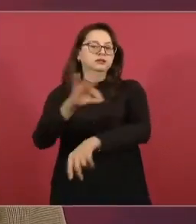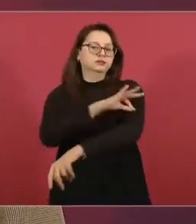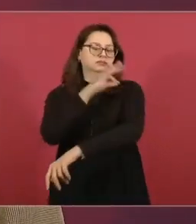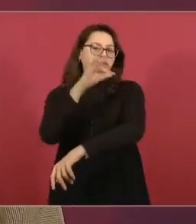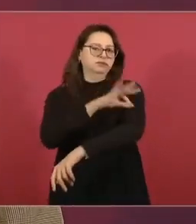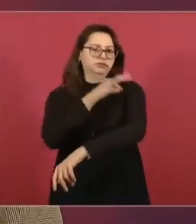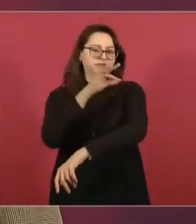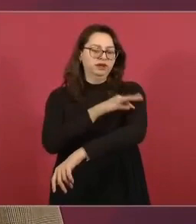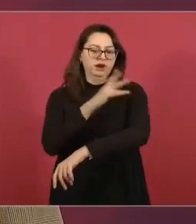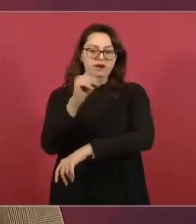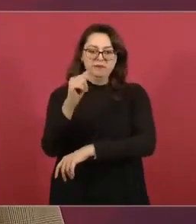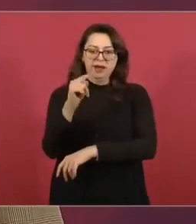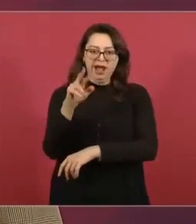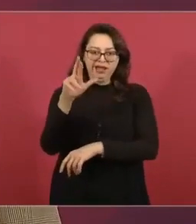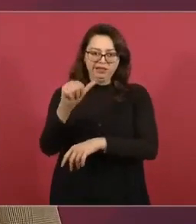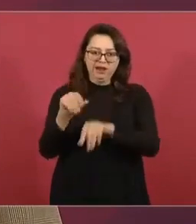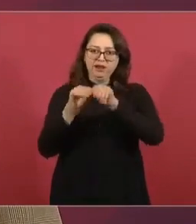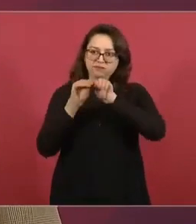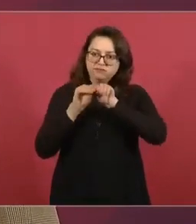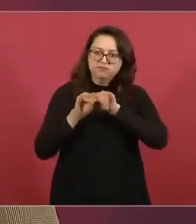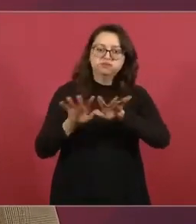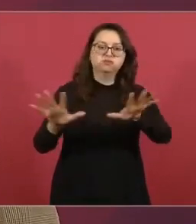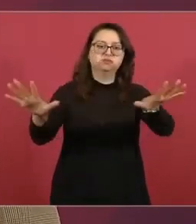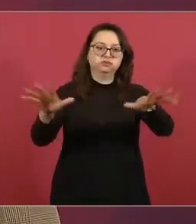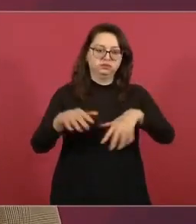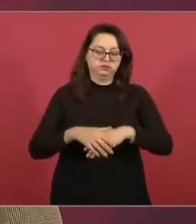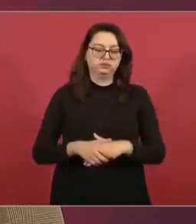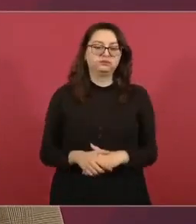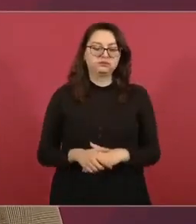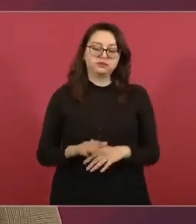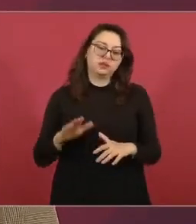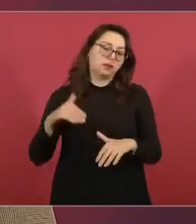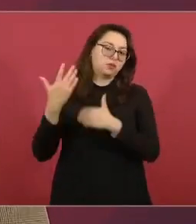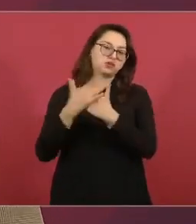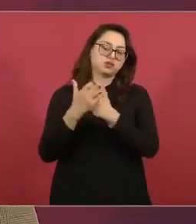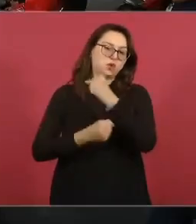la cobertura con patria para las siguientes temporadas señor